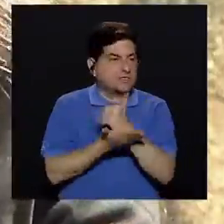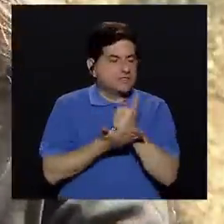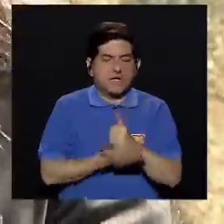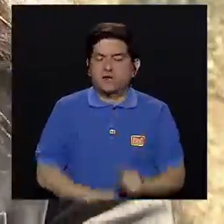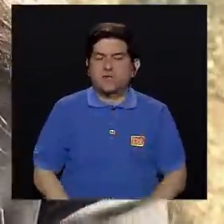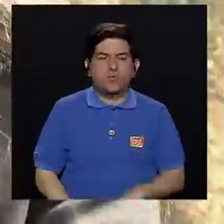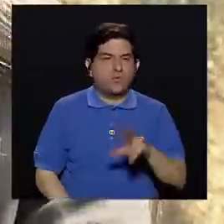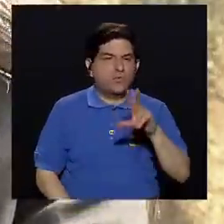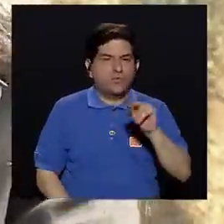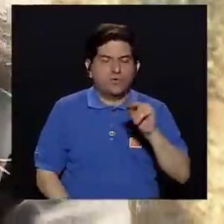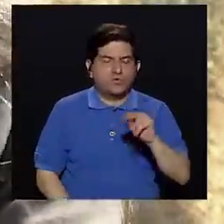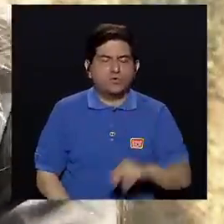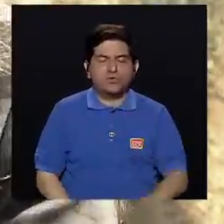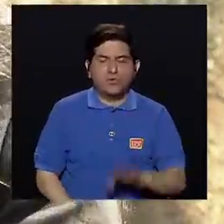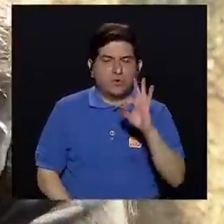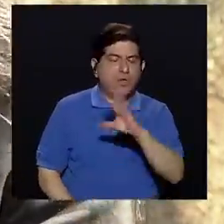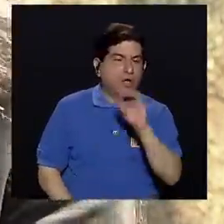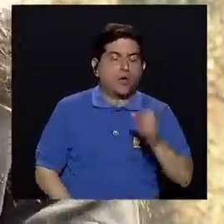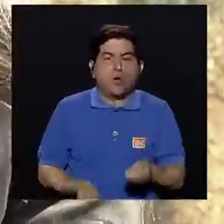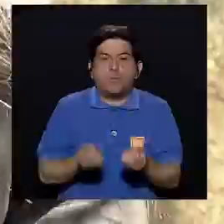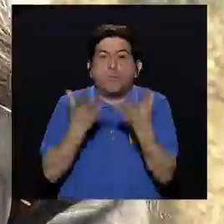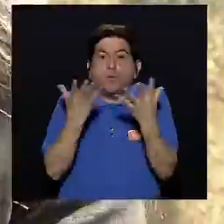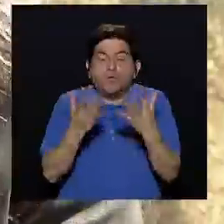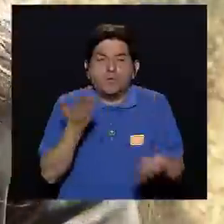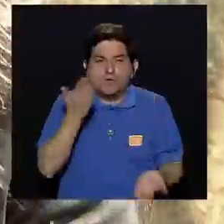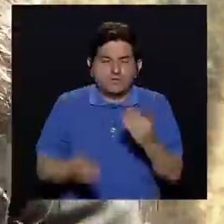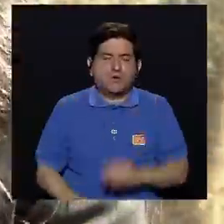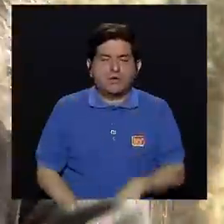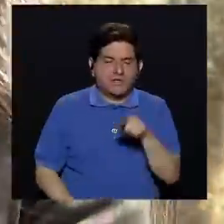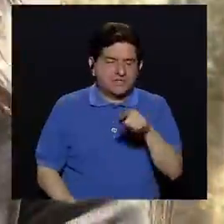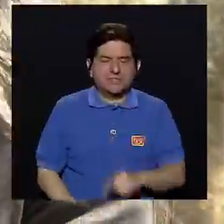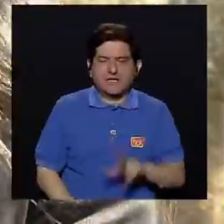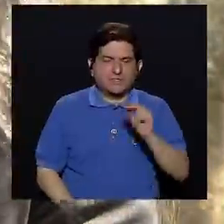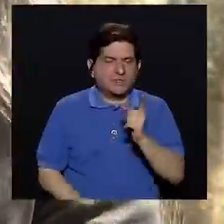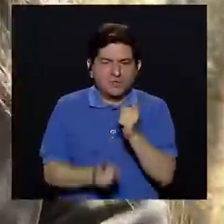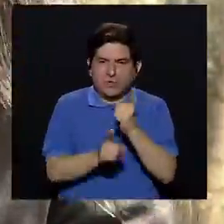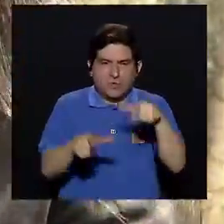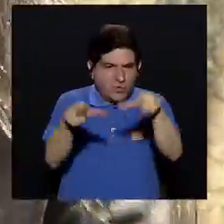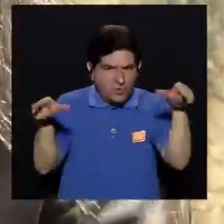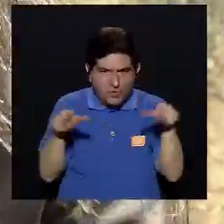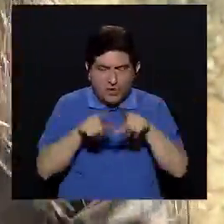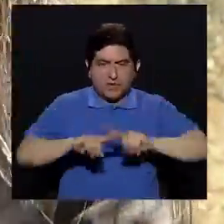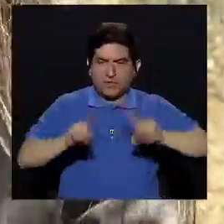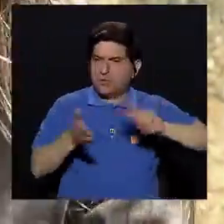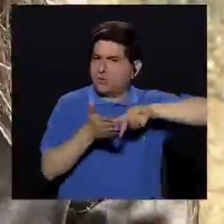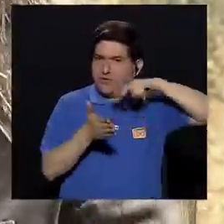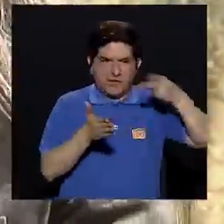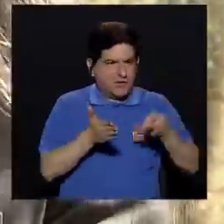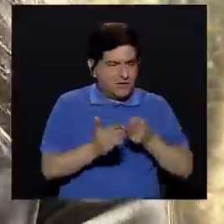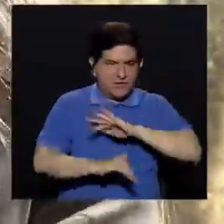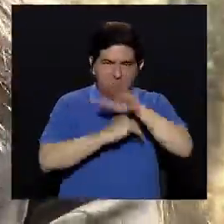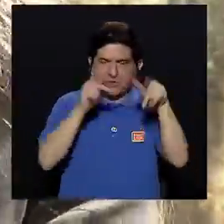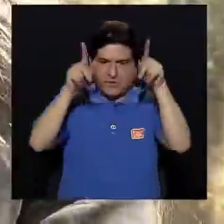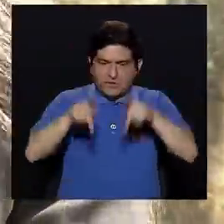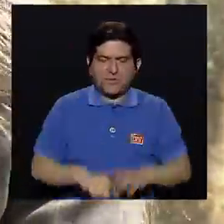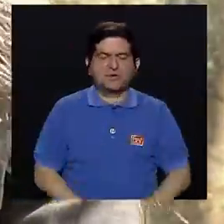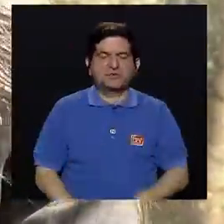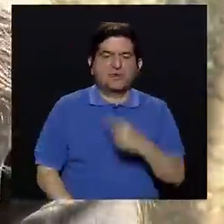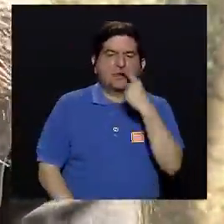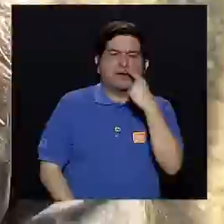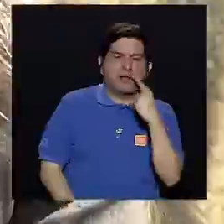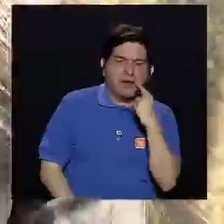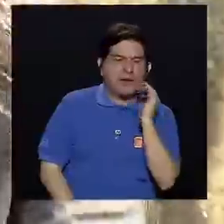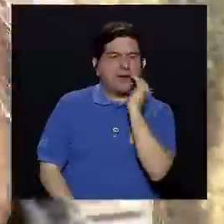formaron o dientes que le formaron más de la cuenta o malposición de dientes, pero no significa que todo paciente del labio y